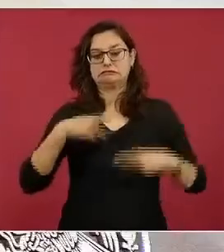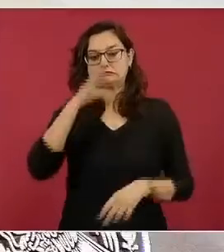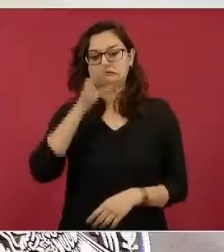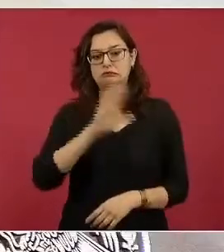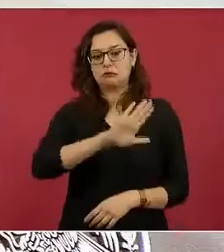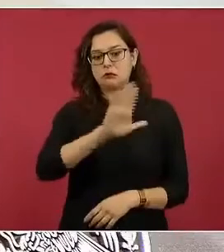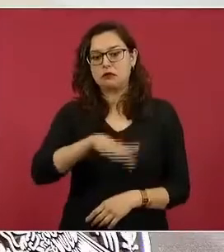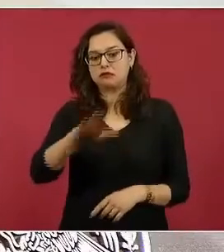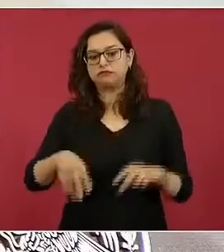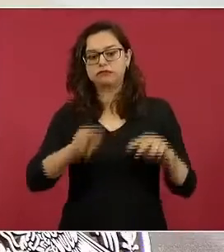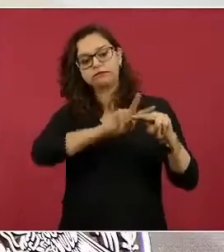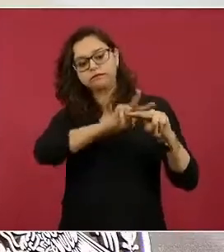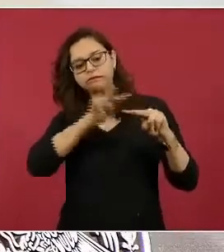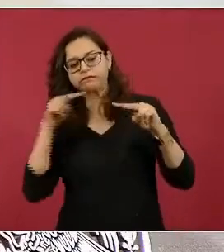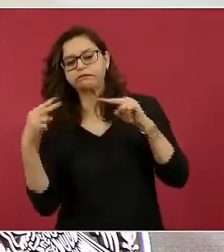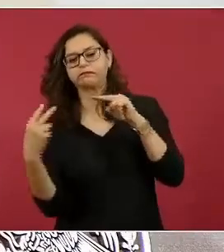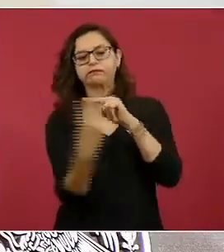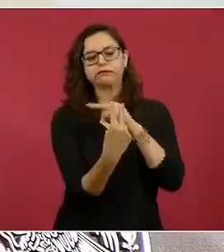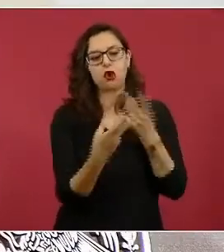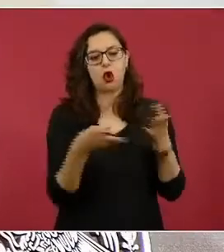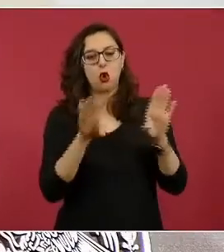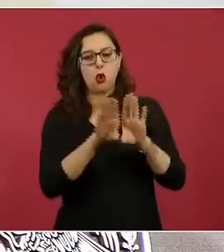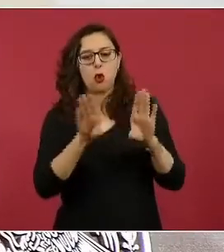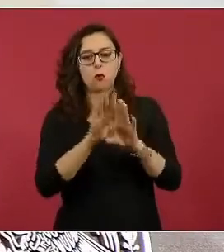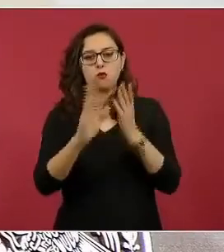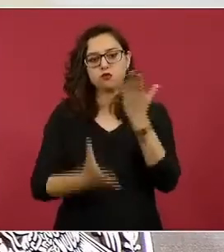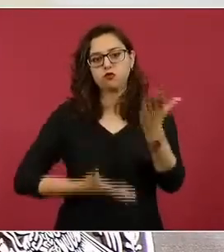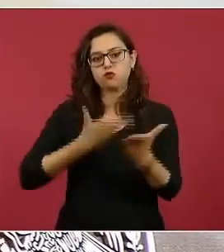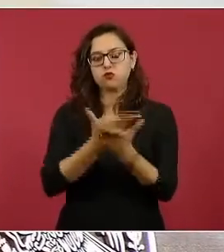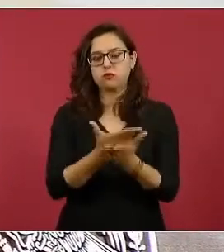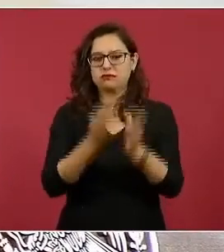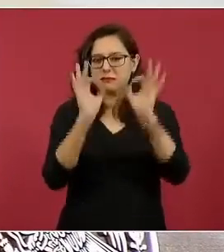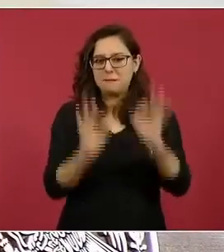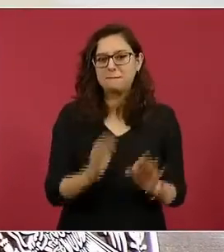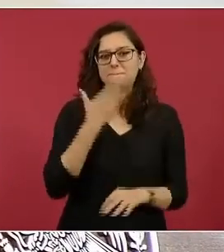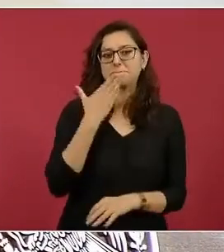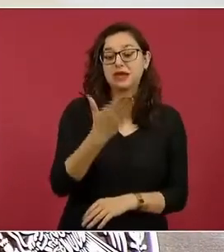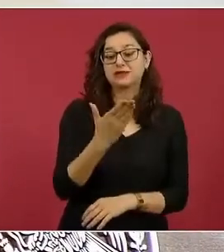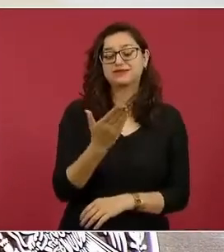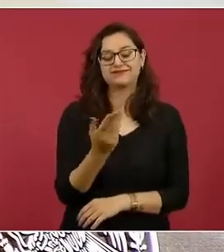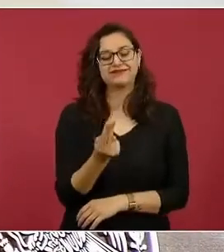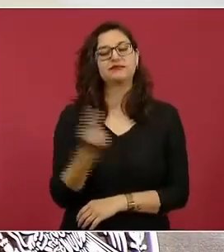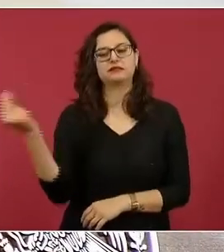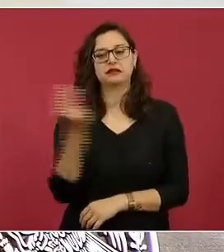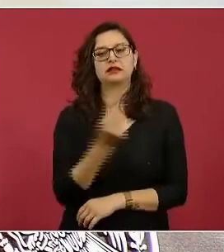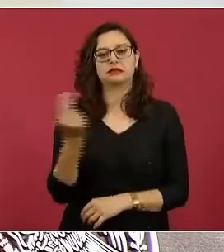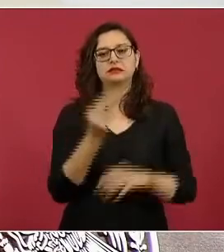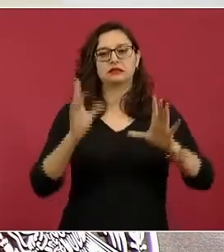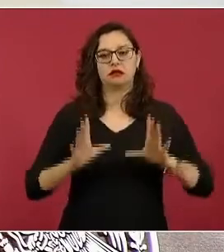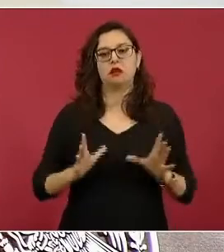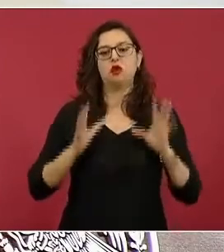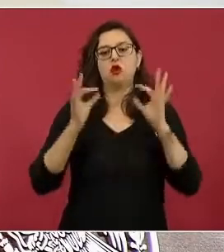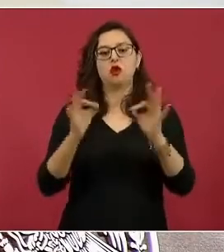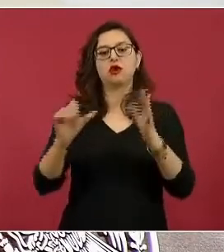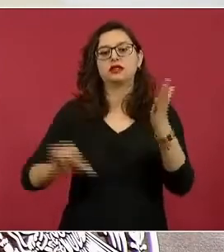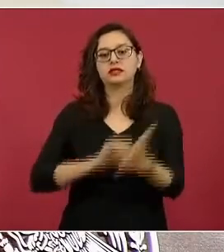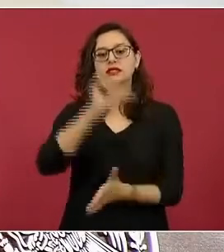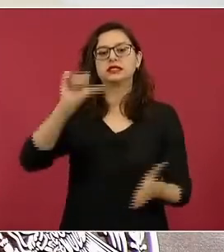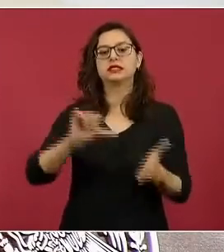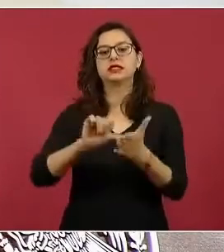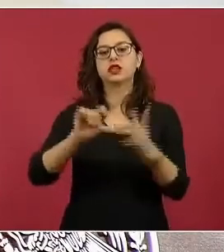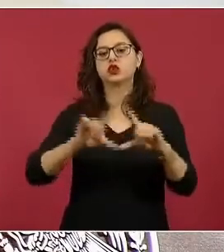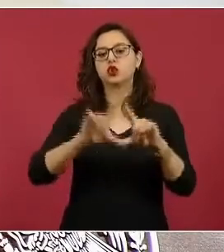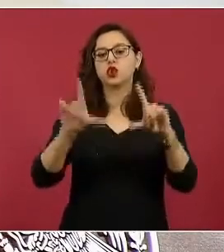destacar, por supuesto, lo que ya acaba de mencionar el subsecretario Alejandro Encinas, la creación o la propuesta de creación de un Centro Nacional